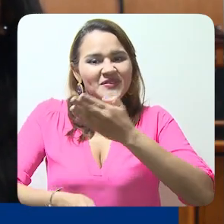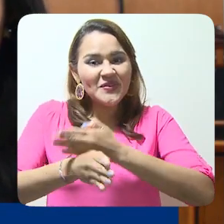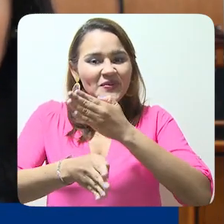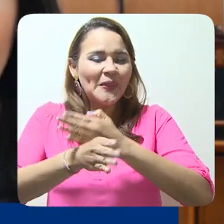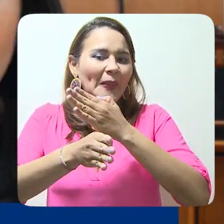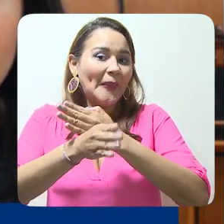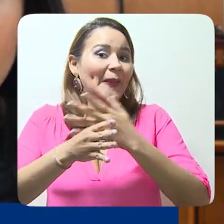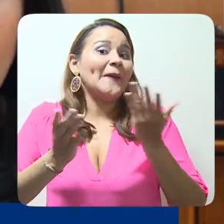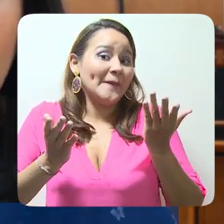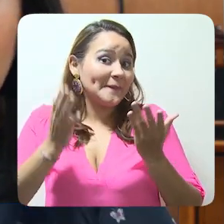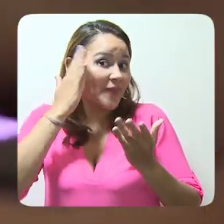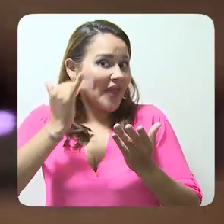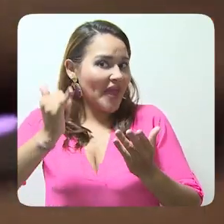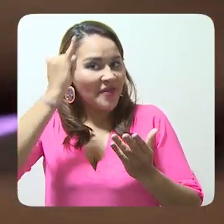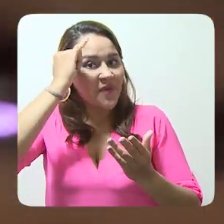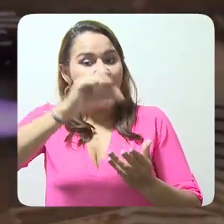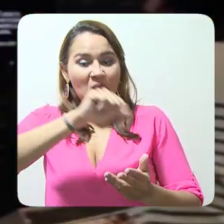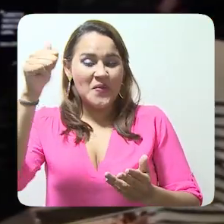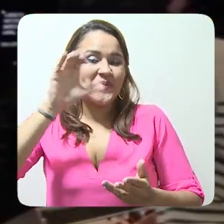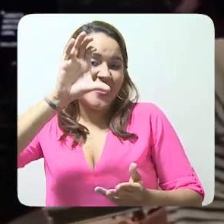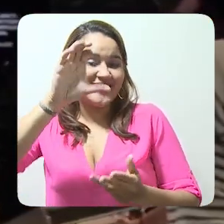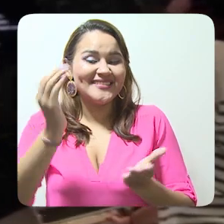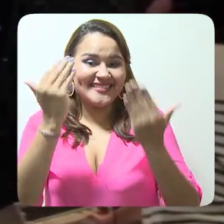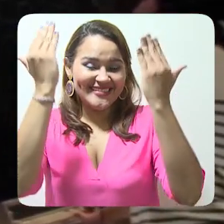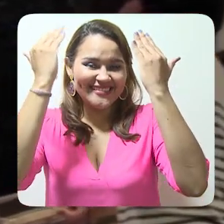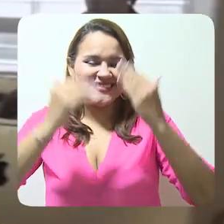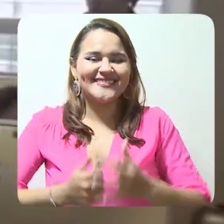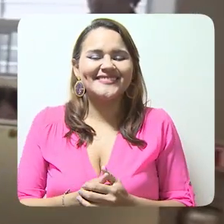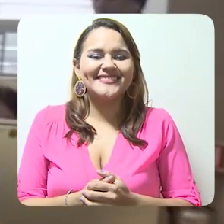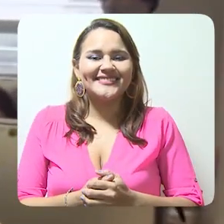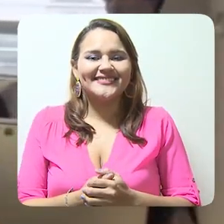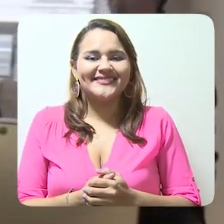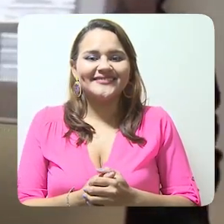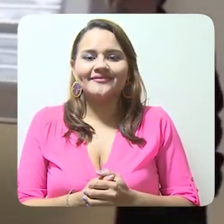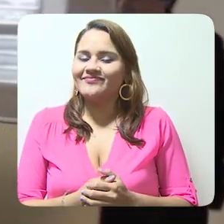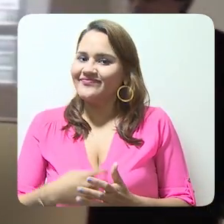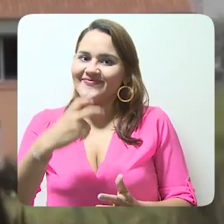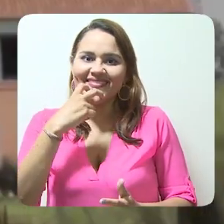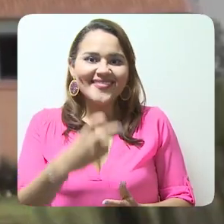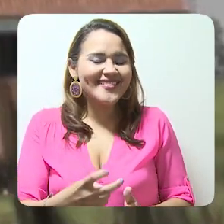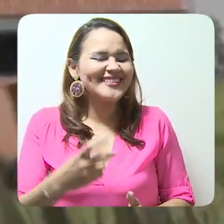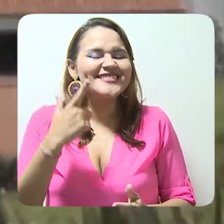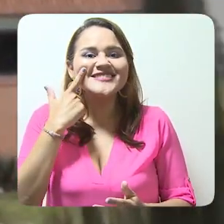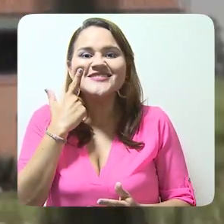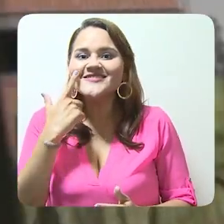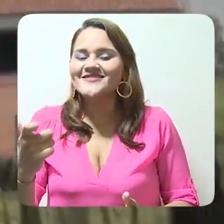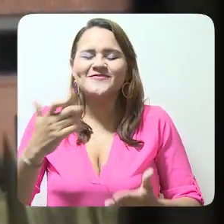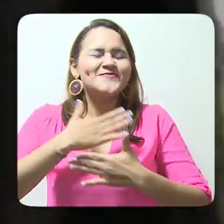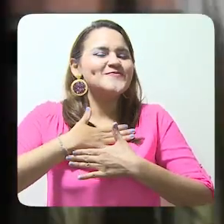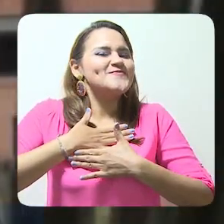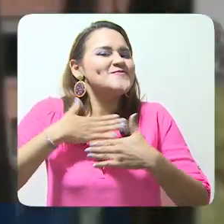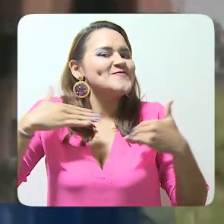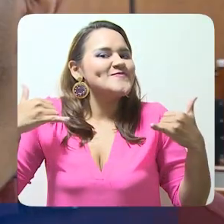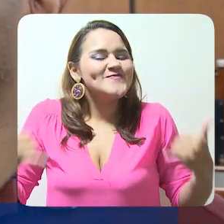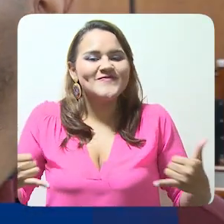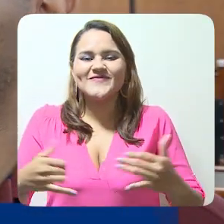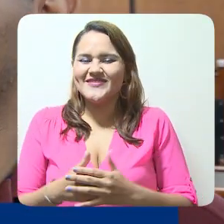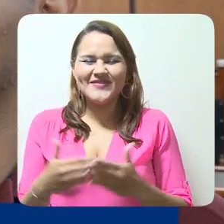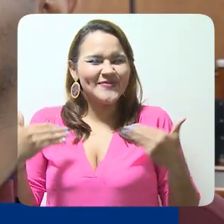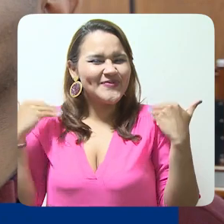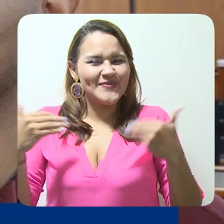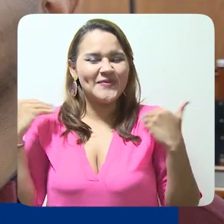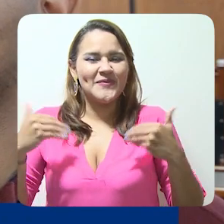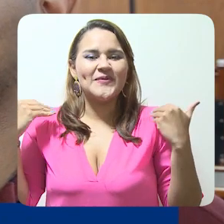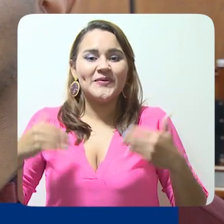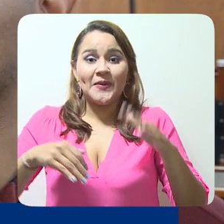continuar los estudios académicos en el exterior. Una oportunidad increíble. Estoy feliz de estar acá. De